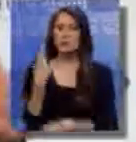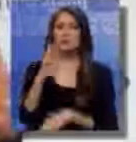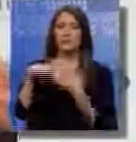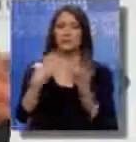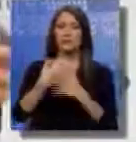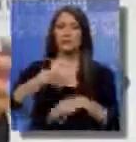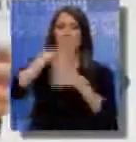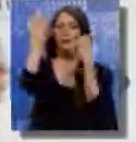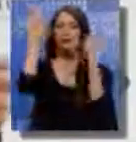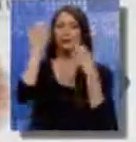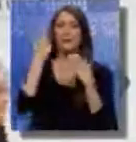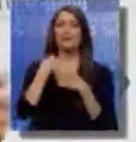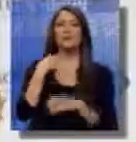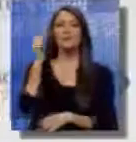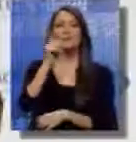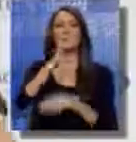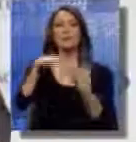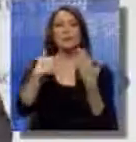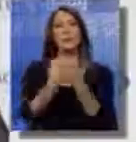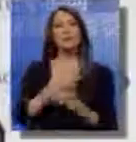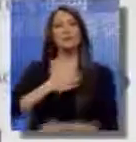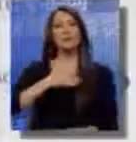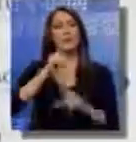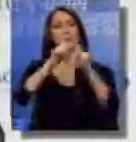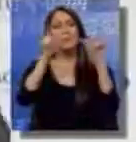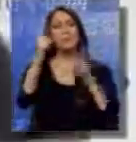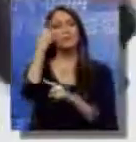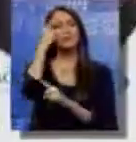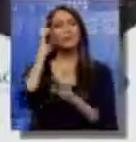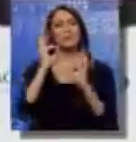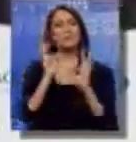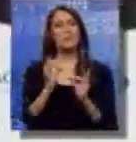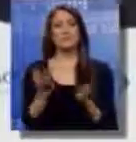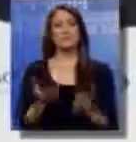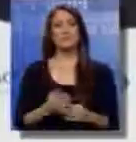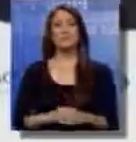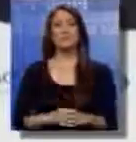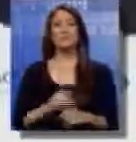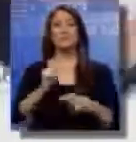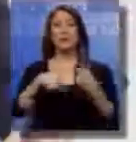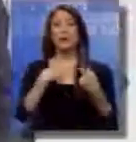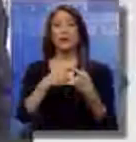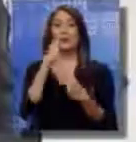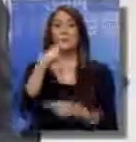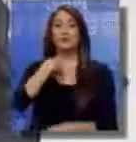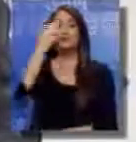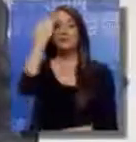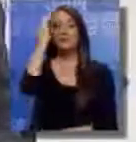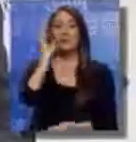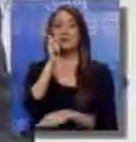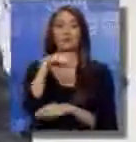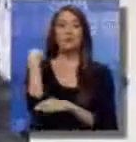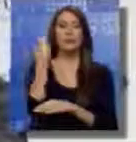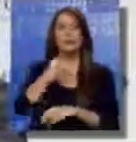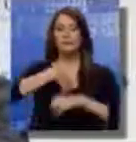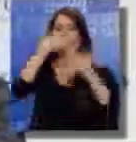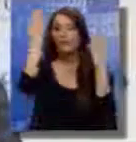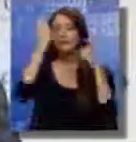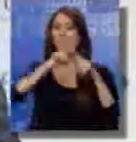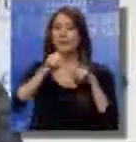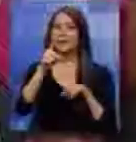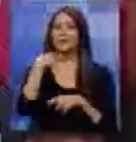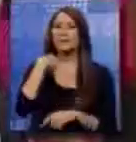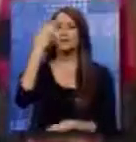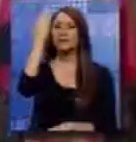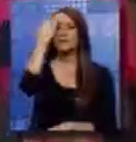subestimamos la concentración de las empresas en pocas familias. Sabíamos que estábamos poniendo el dedo en la llaga, pero no sabíamos que ardiente estaba